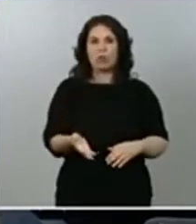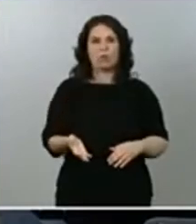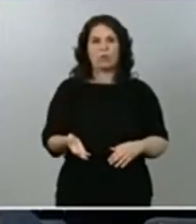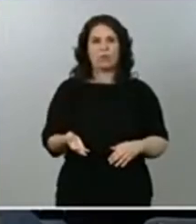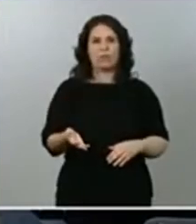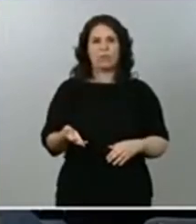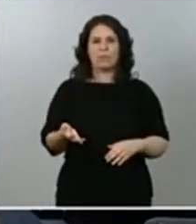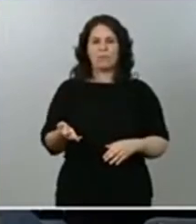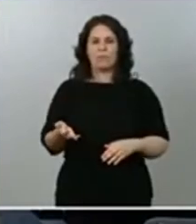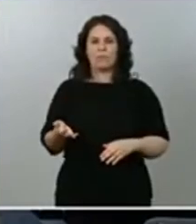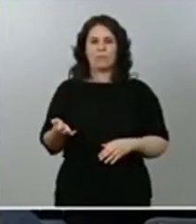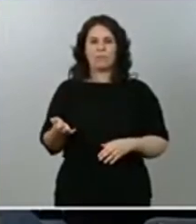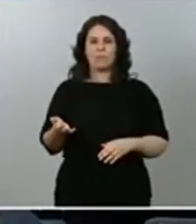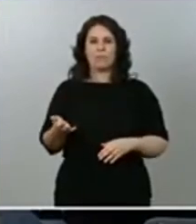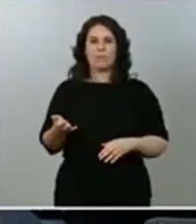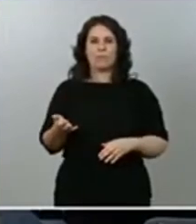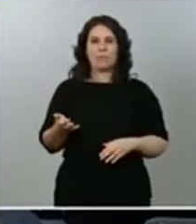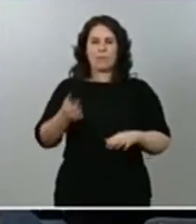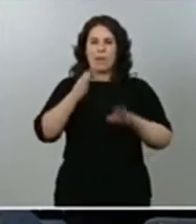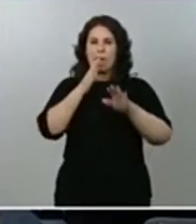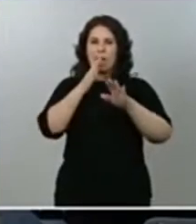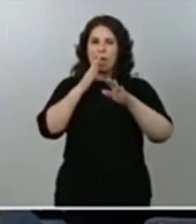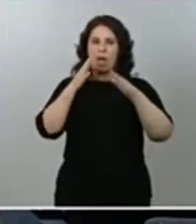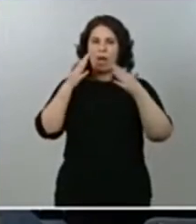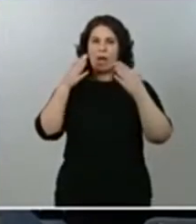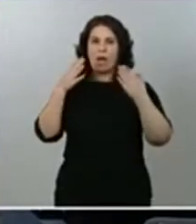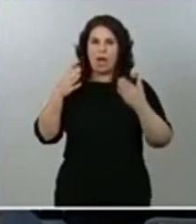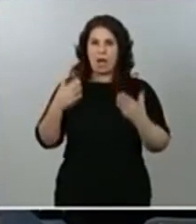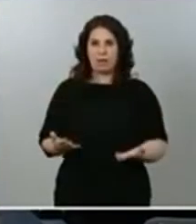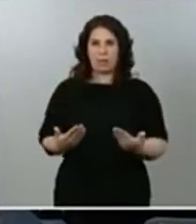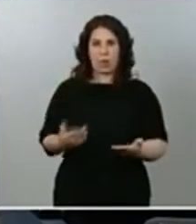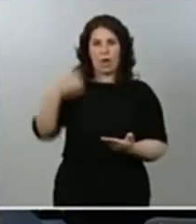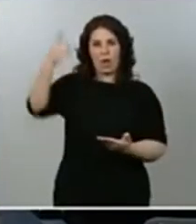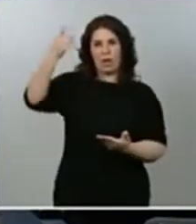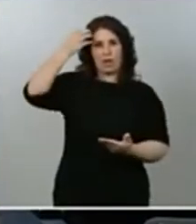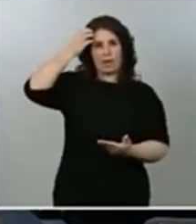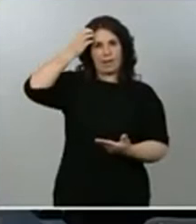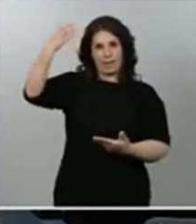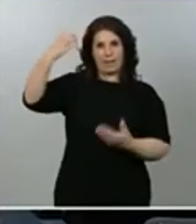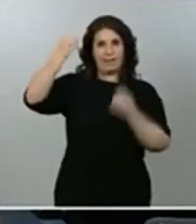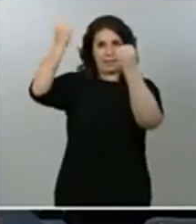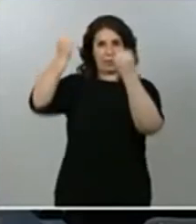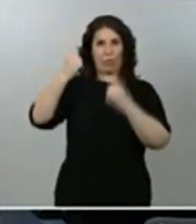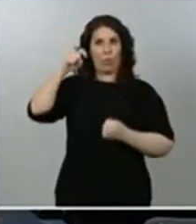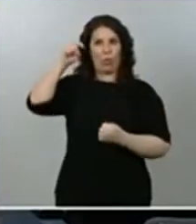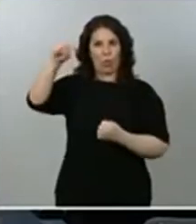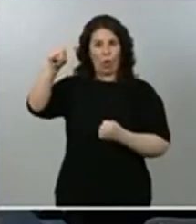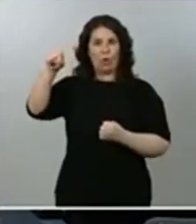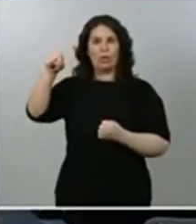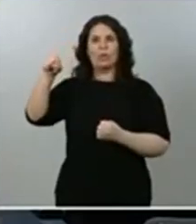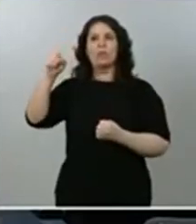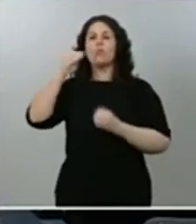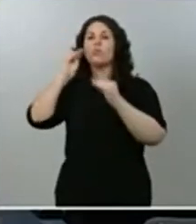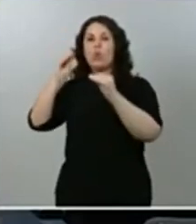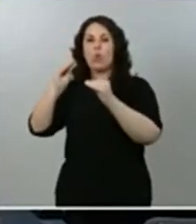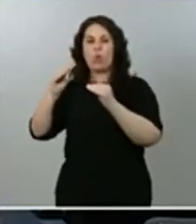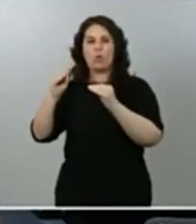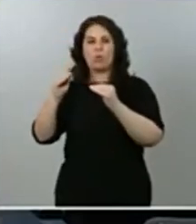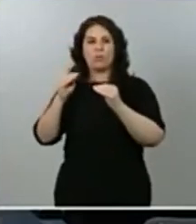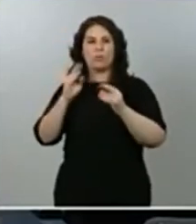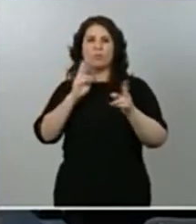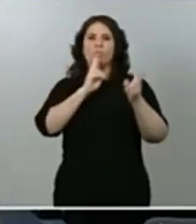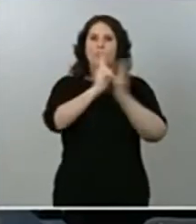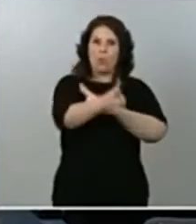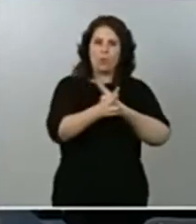que desde la actual Jefatura del Estado se está dando para que los ciudadanos conozcan la transparencia,